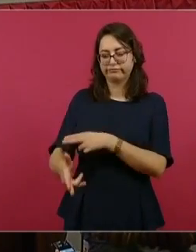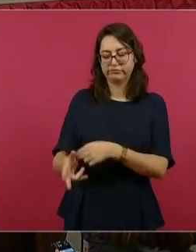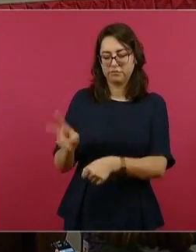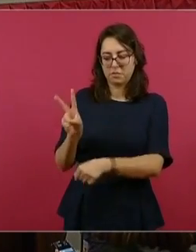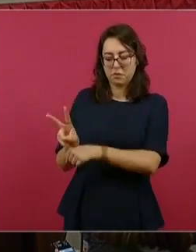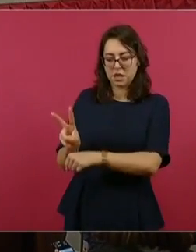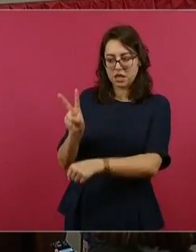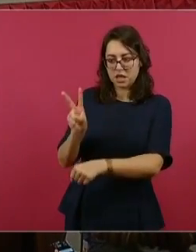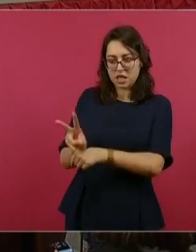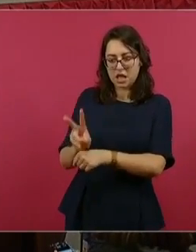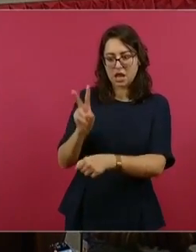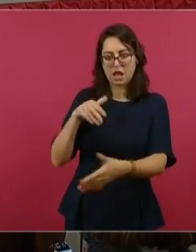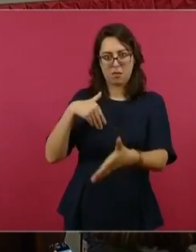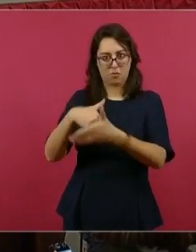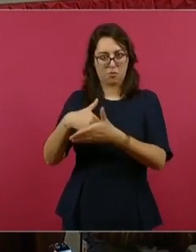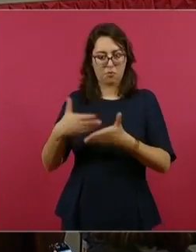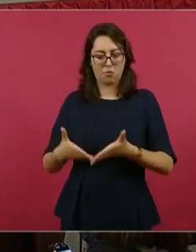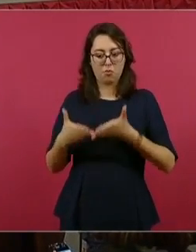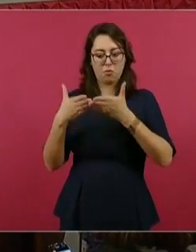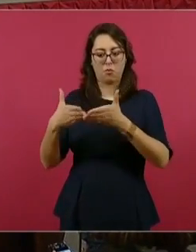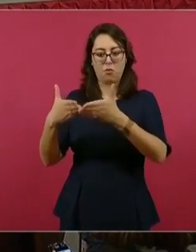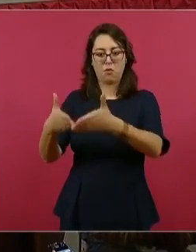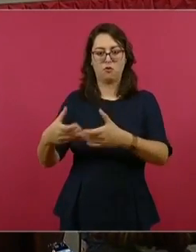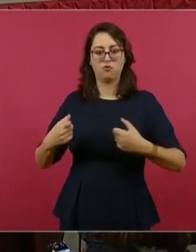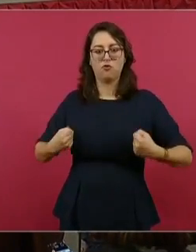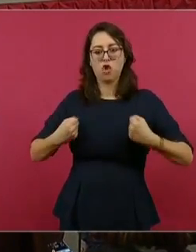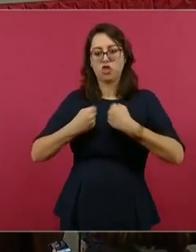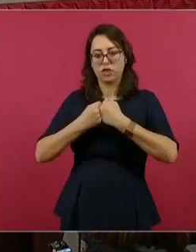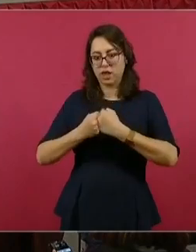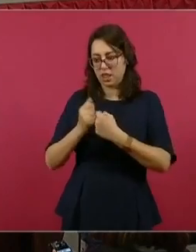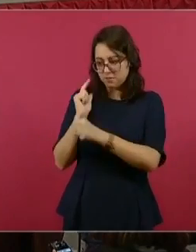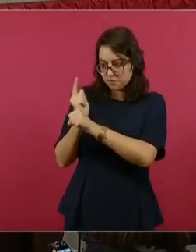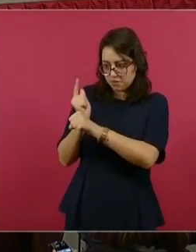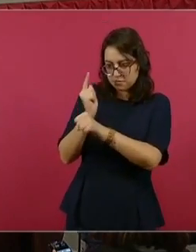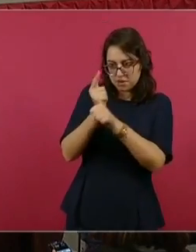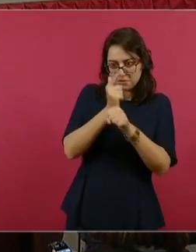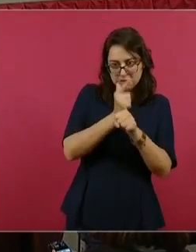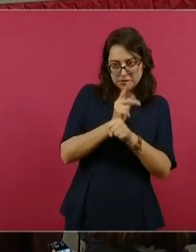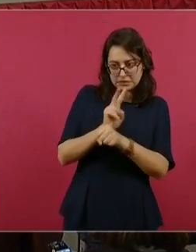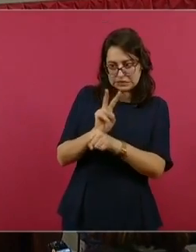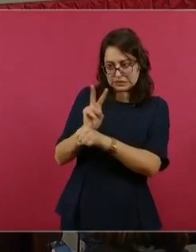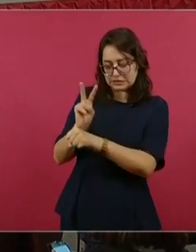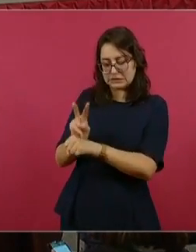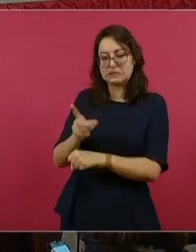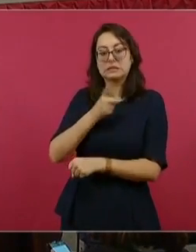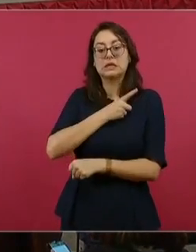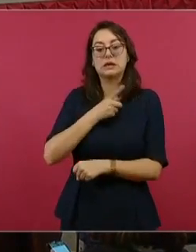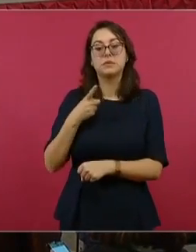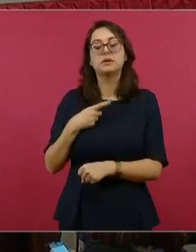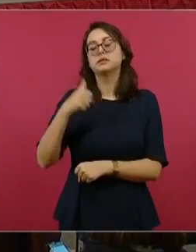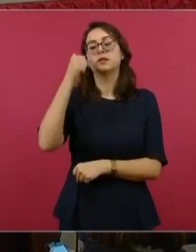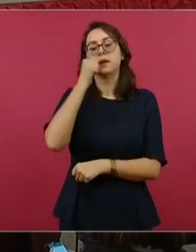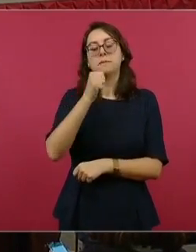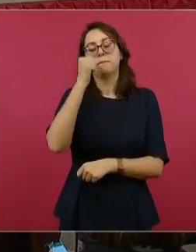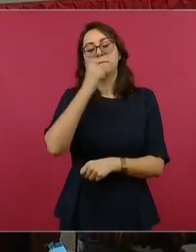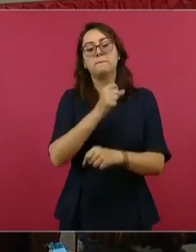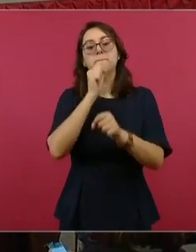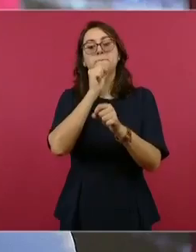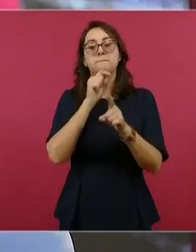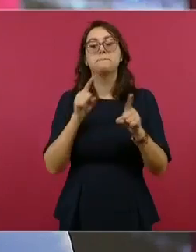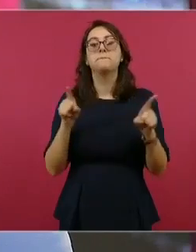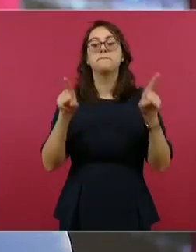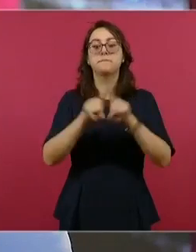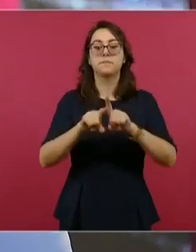control de los puertos y fronteras. Se estableció la creación de un grupo de trabajo